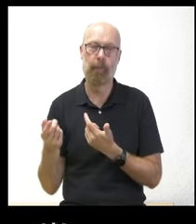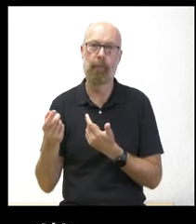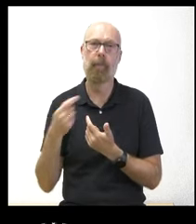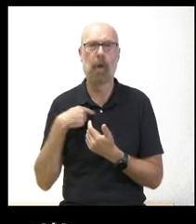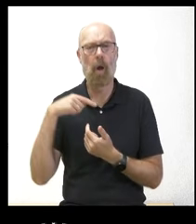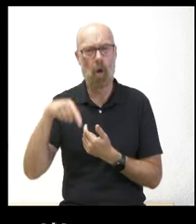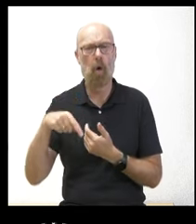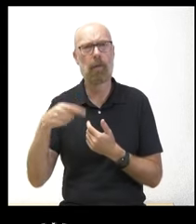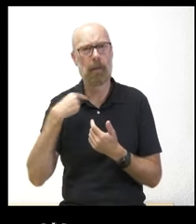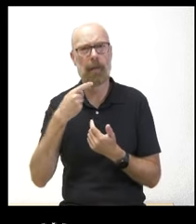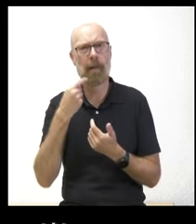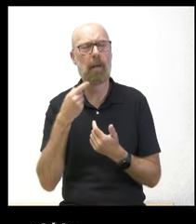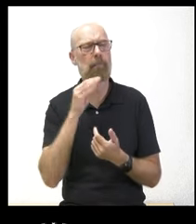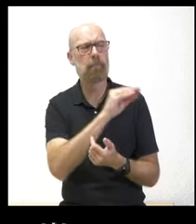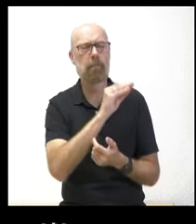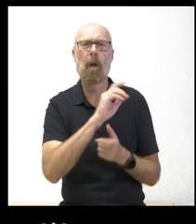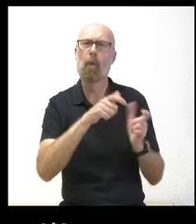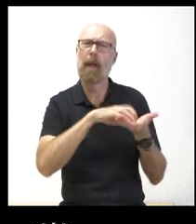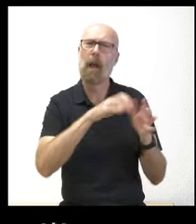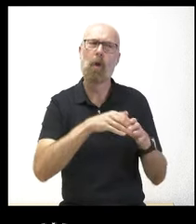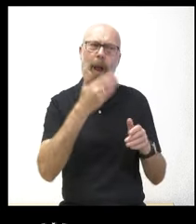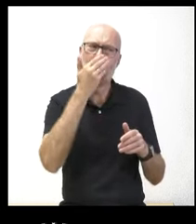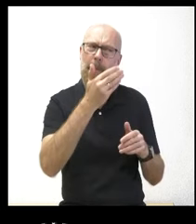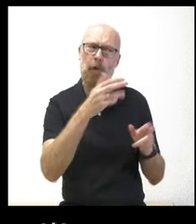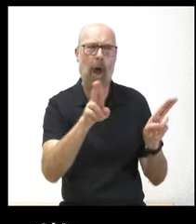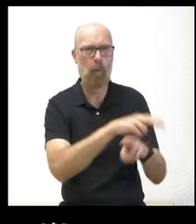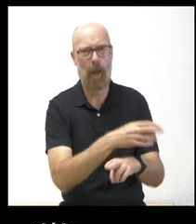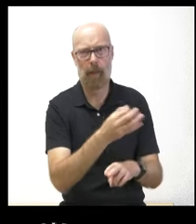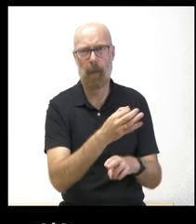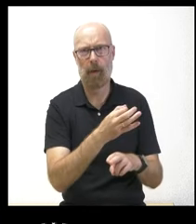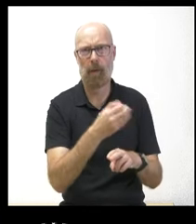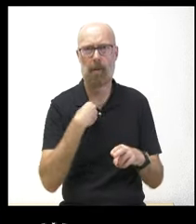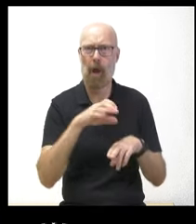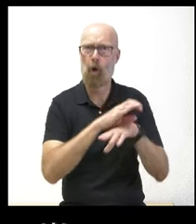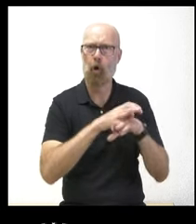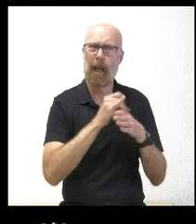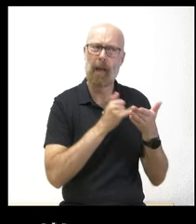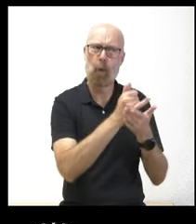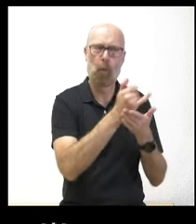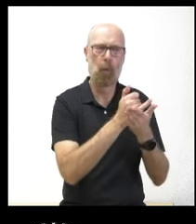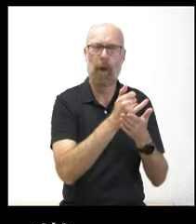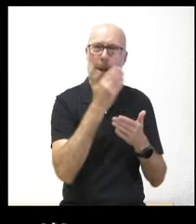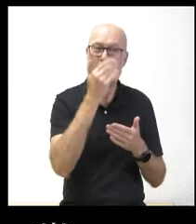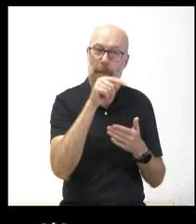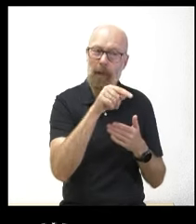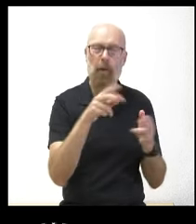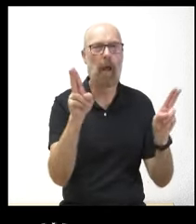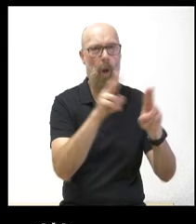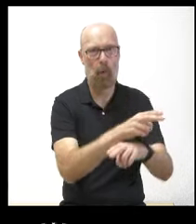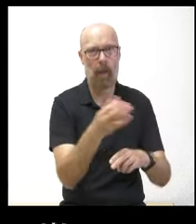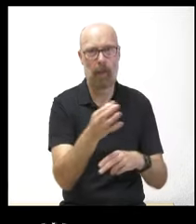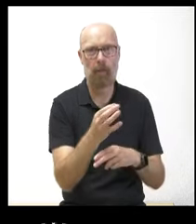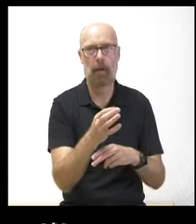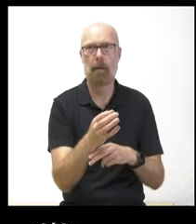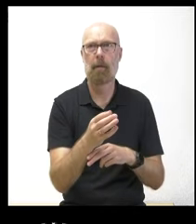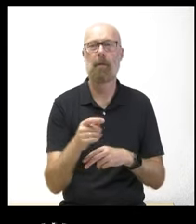Administración autonómica a revocar el permiso de la Consejería de Agricultura para ese uso y querría saber una